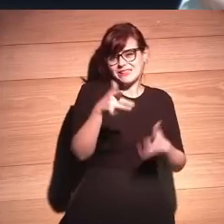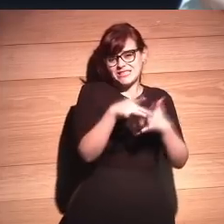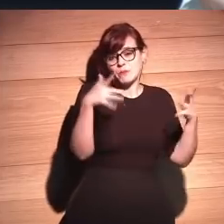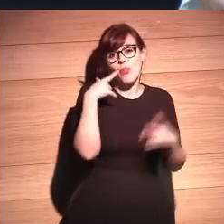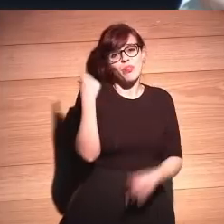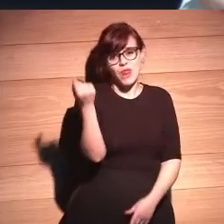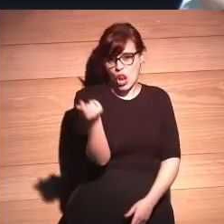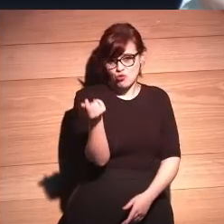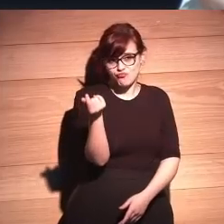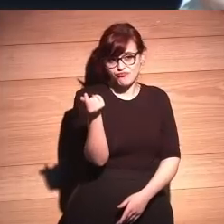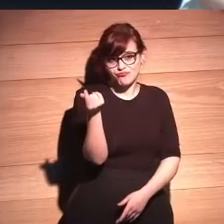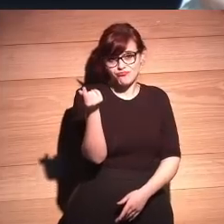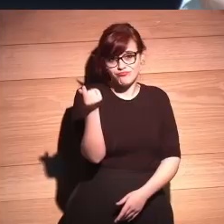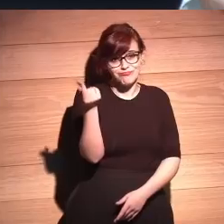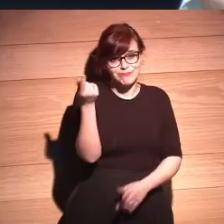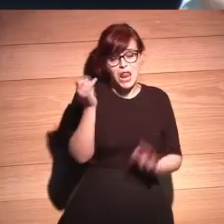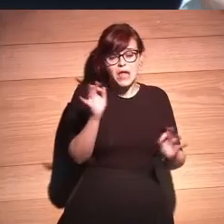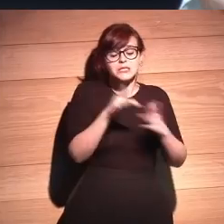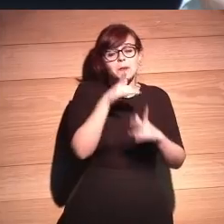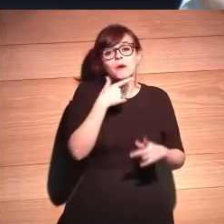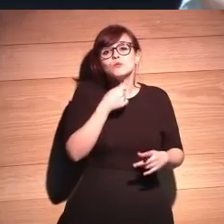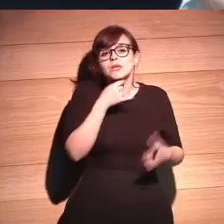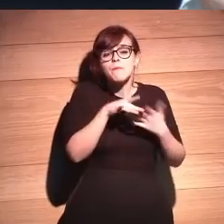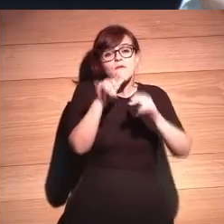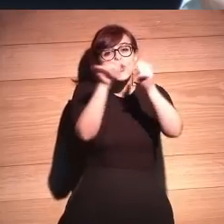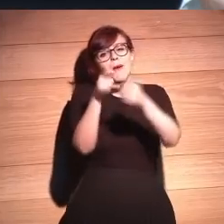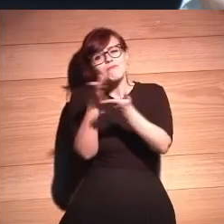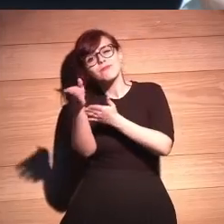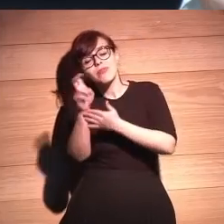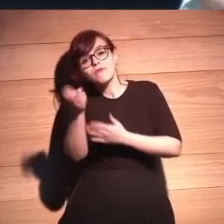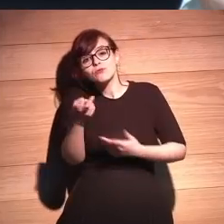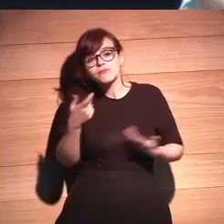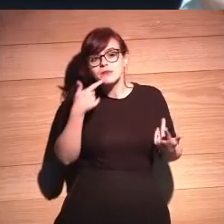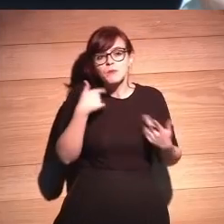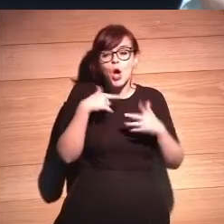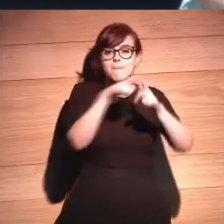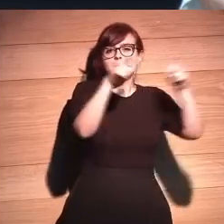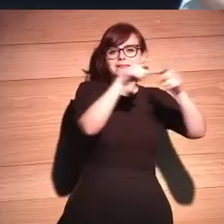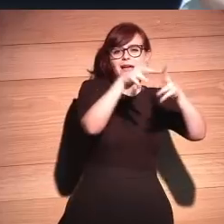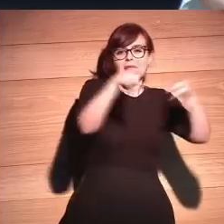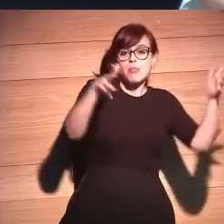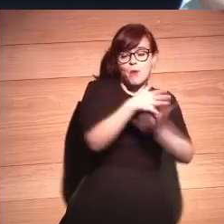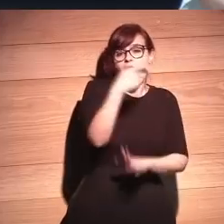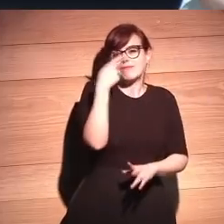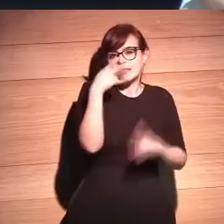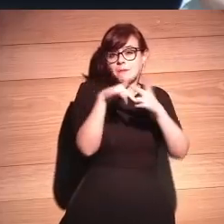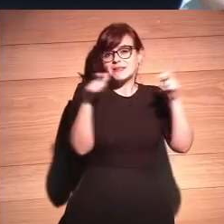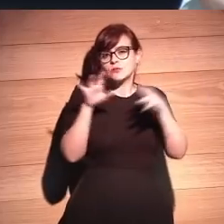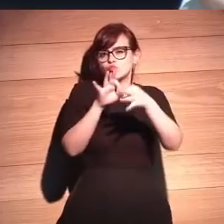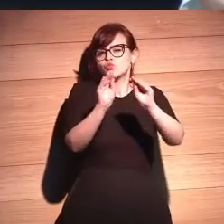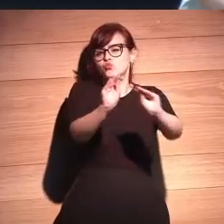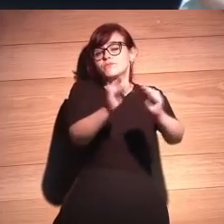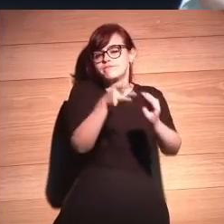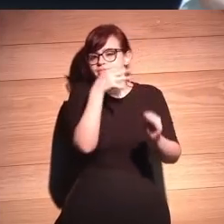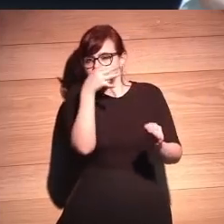por el dinero a me gustaría encontrar otra manera que no fueran las empresas que tienen intereses corporativos y demás